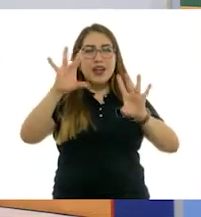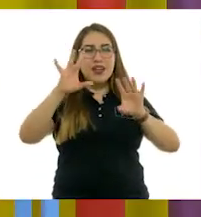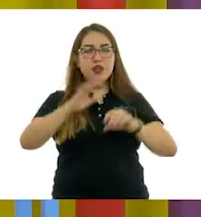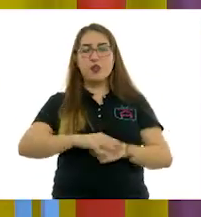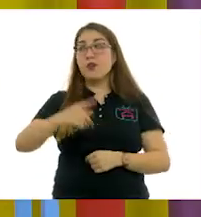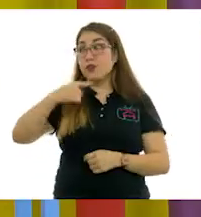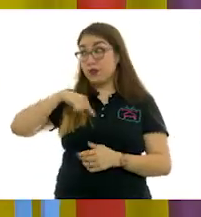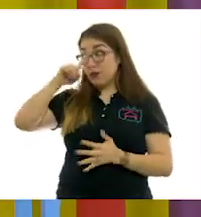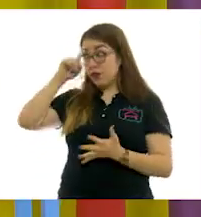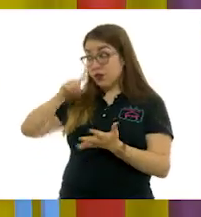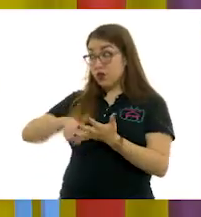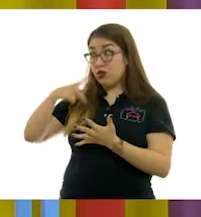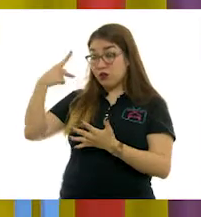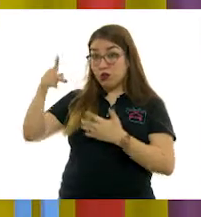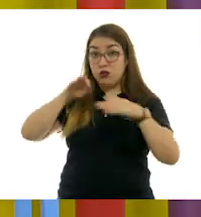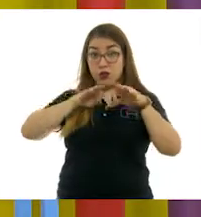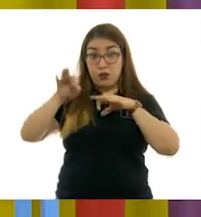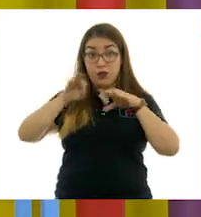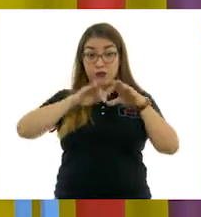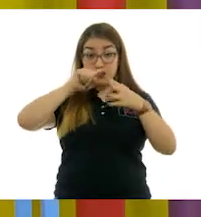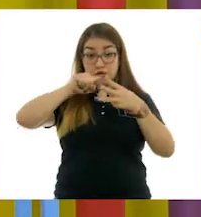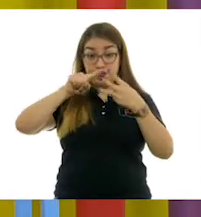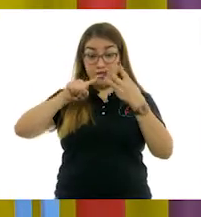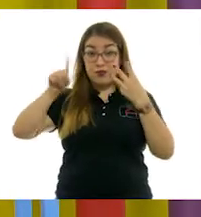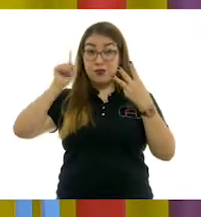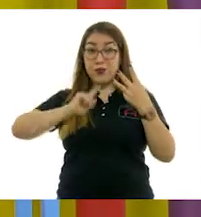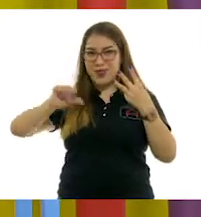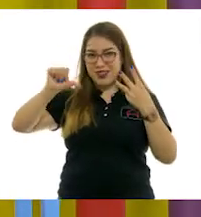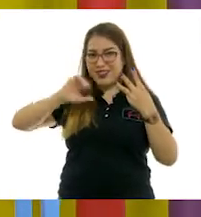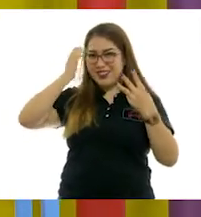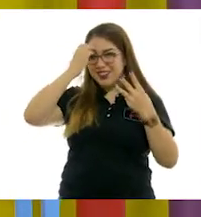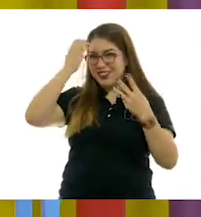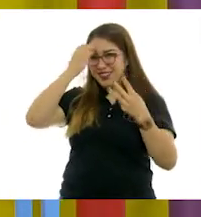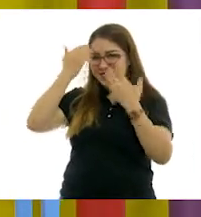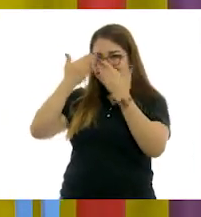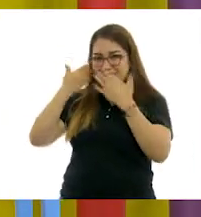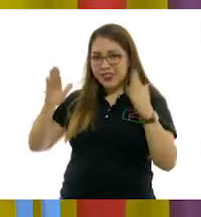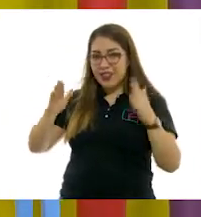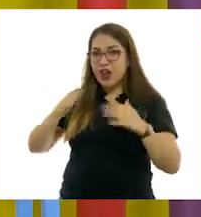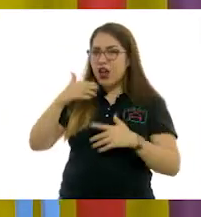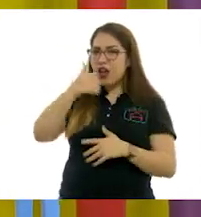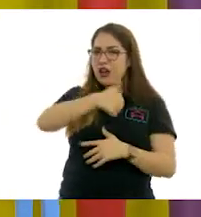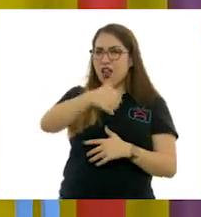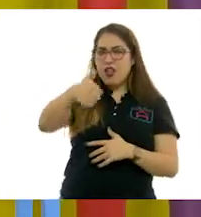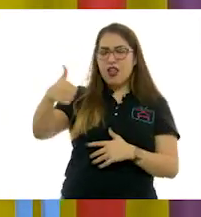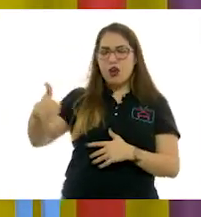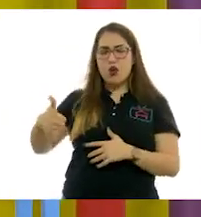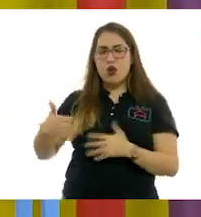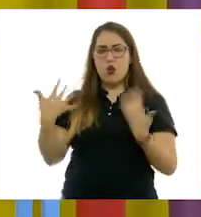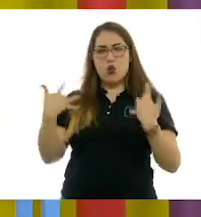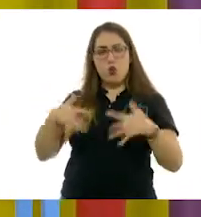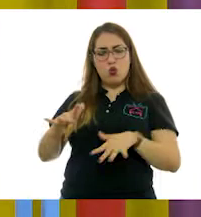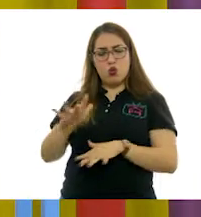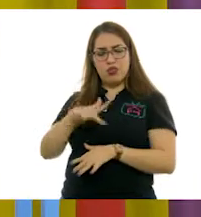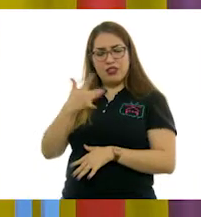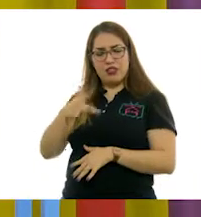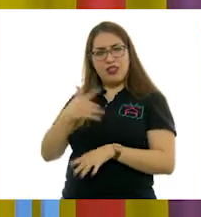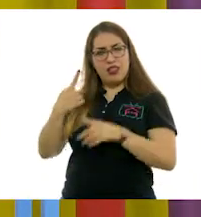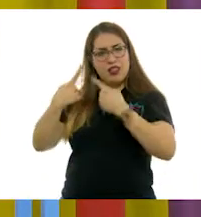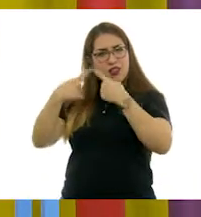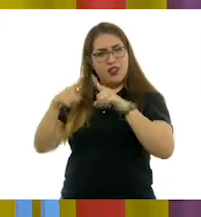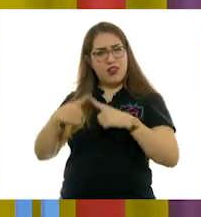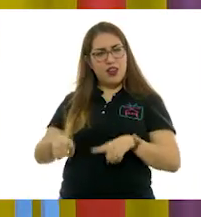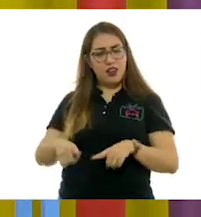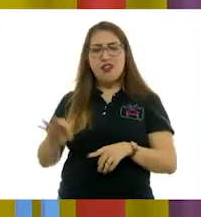de cada una de estas pintoras que hemos tenido la oportunidad de ver, a cada quien nos va impactando también de forma diferente. A lo